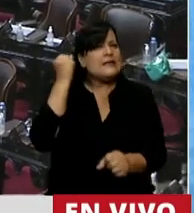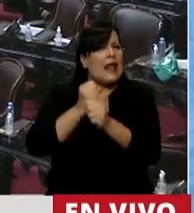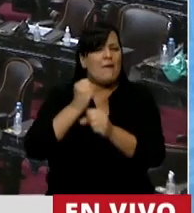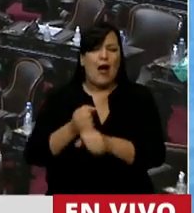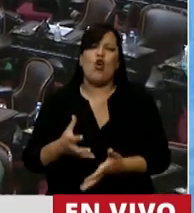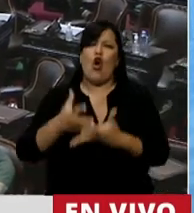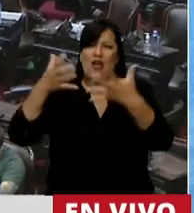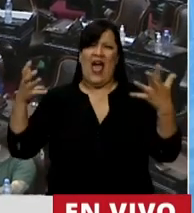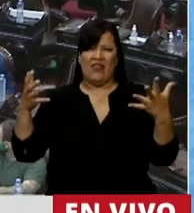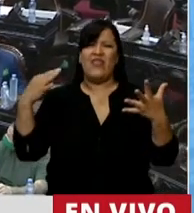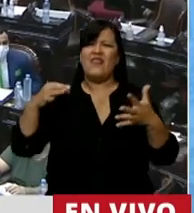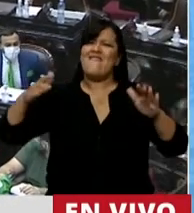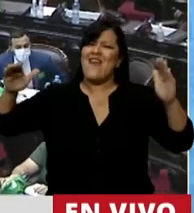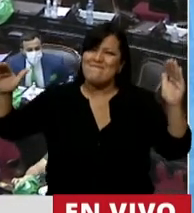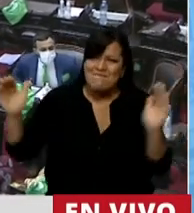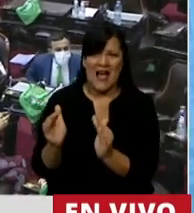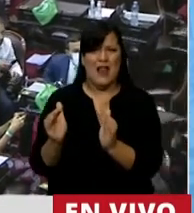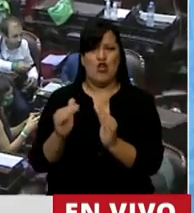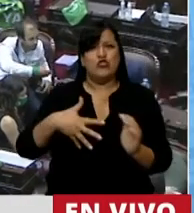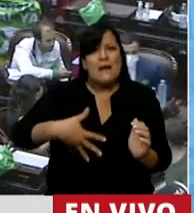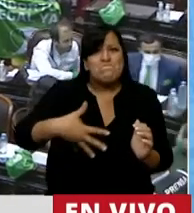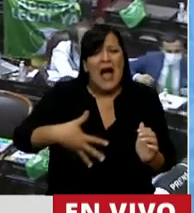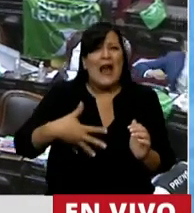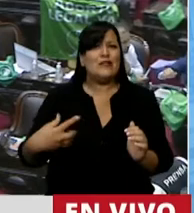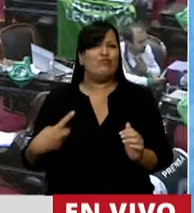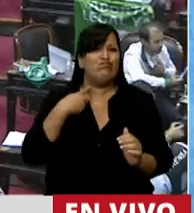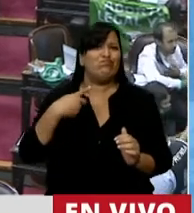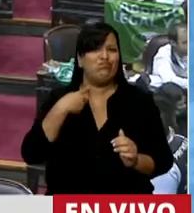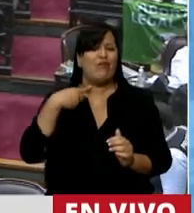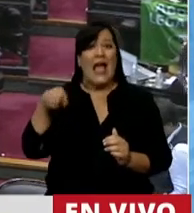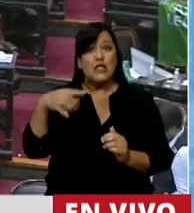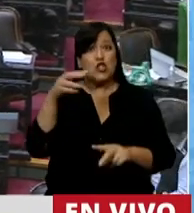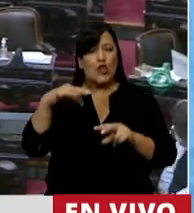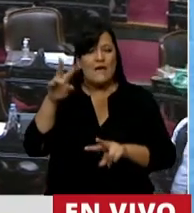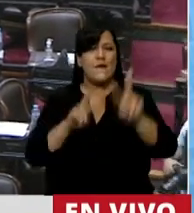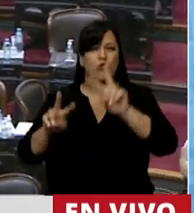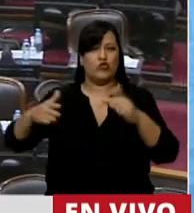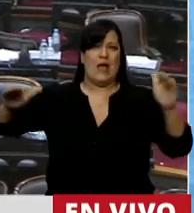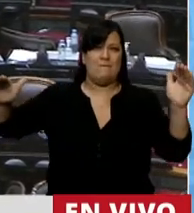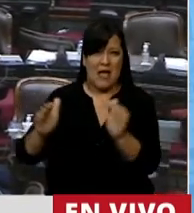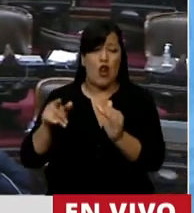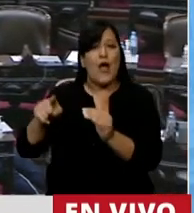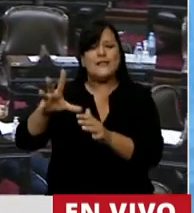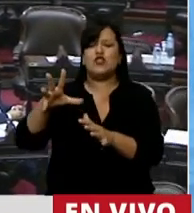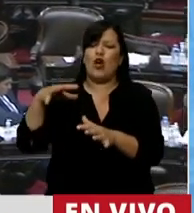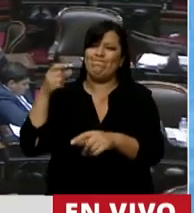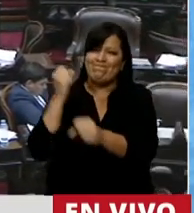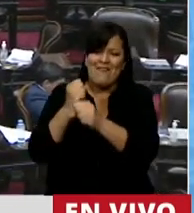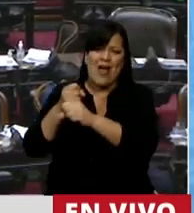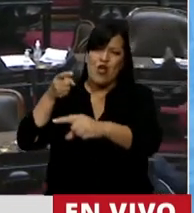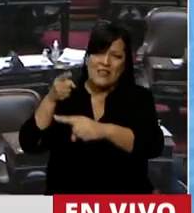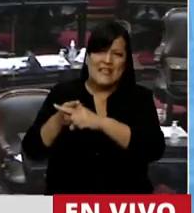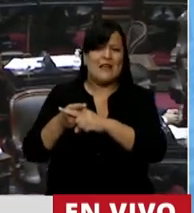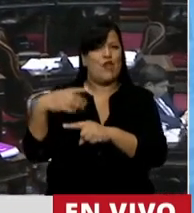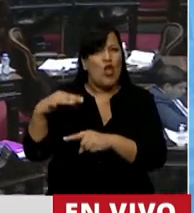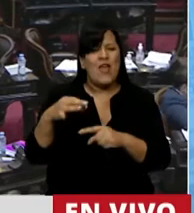la de disminuir la cantidad de embarazos no deseados. Ese desafío deberá convocarnos